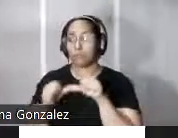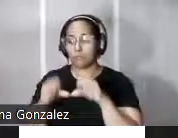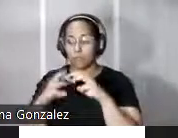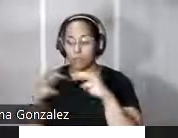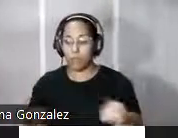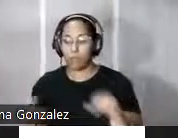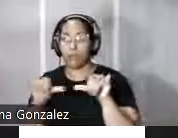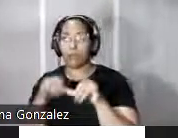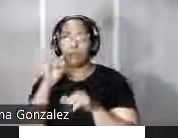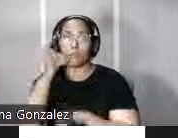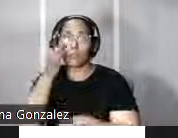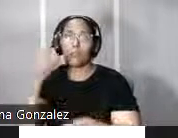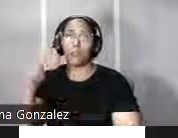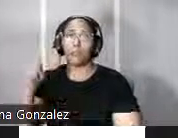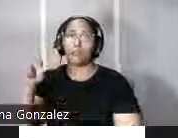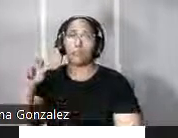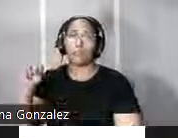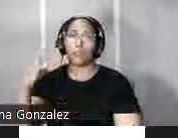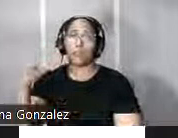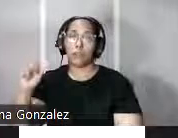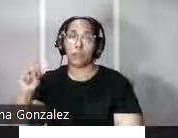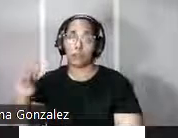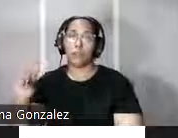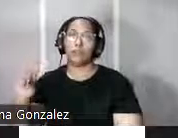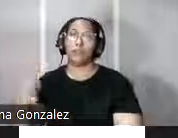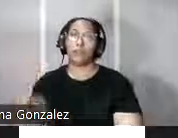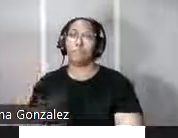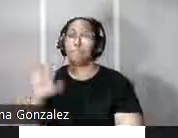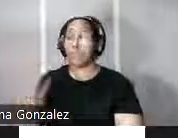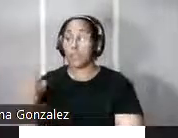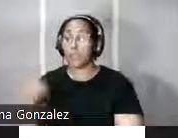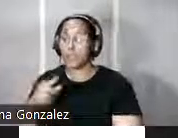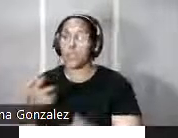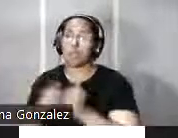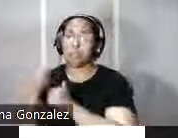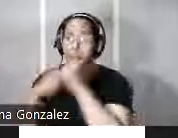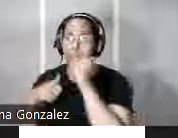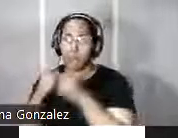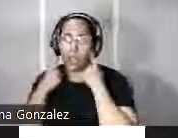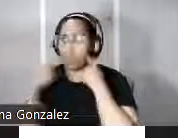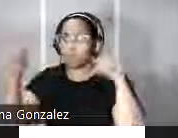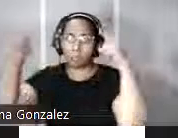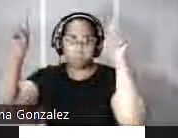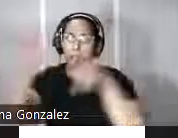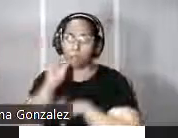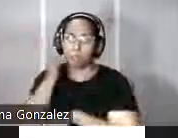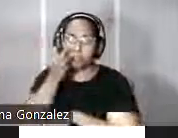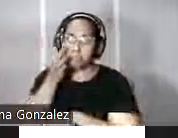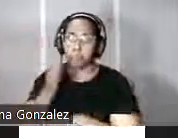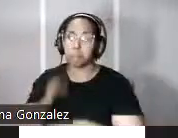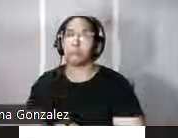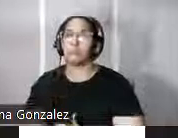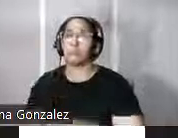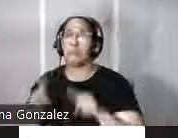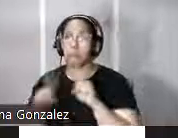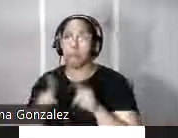ingeniero francés llamado Trincano cuyo método de fortificar no triunfó en Francia no tuvo ninguna repercusión